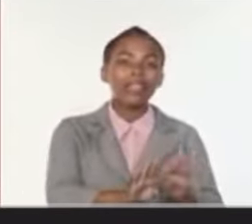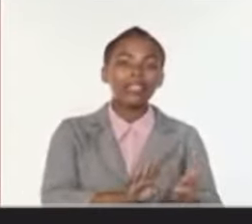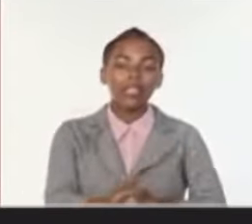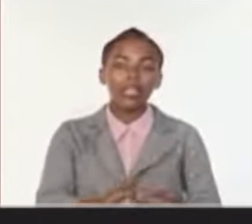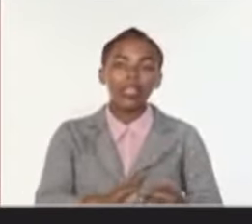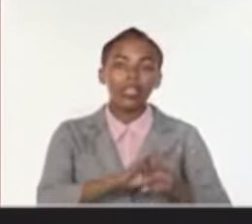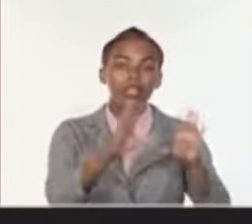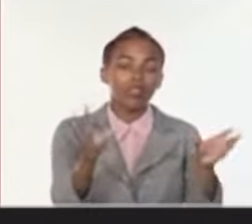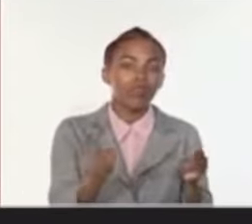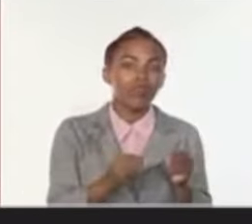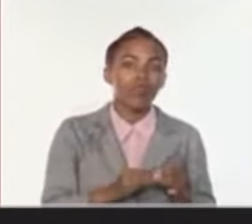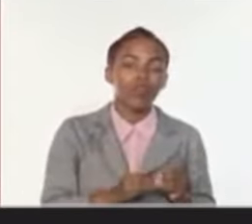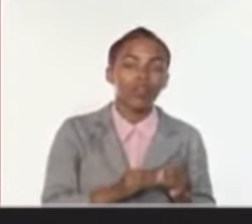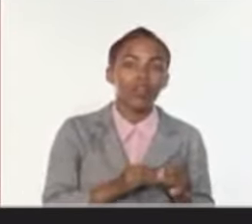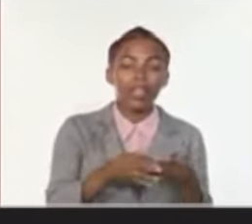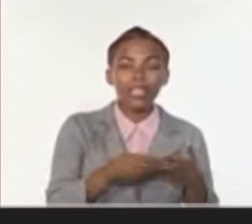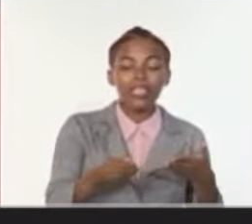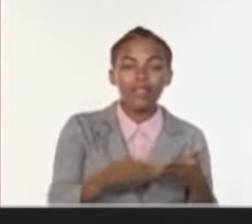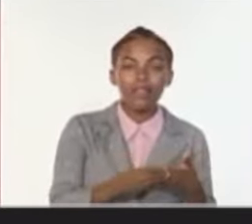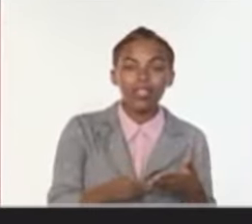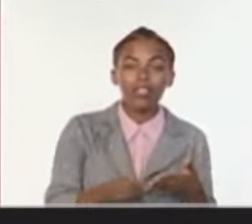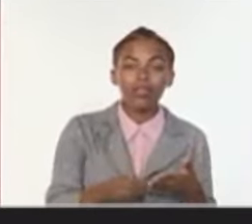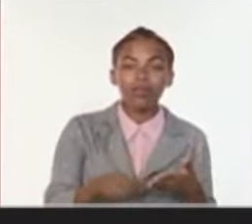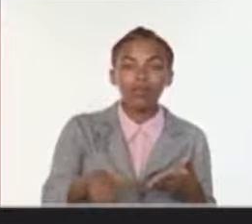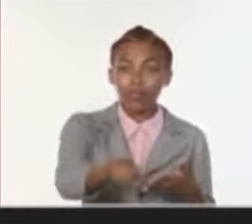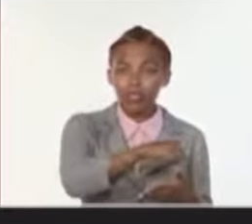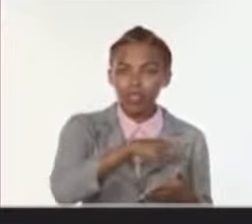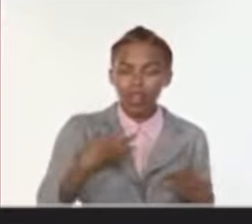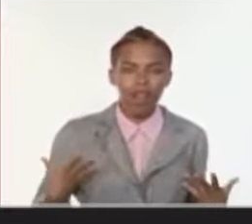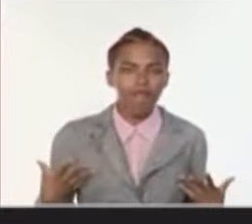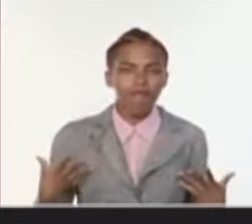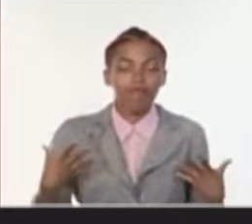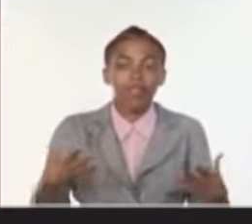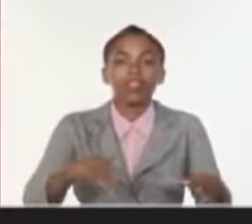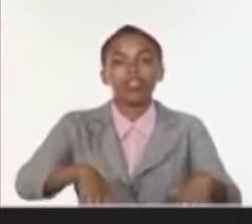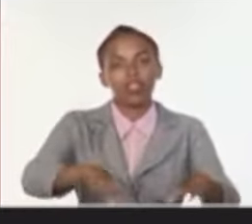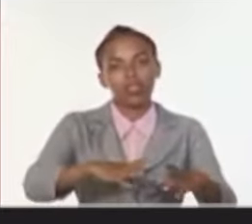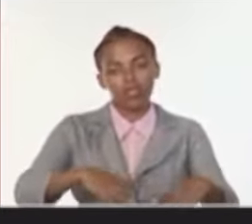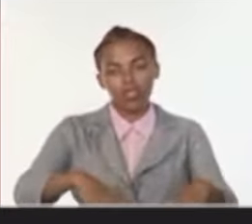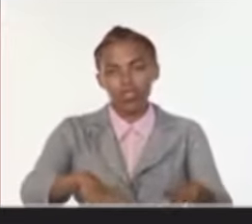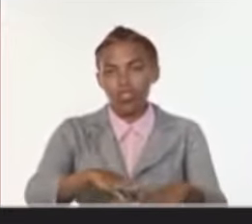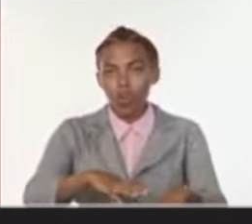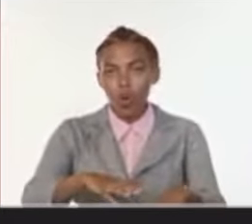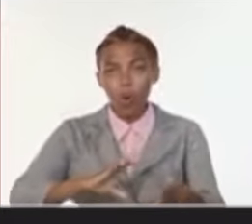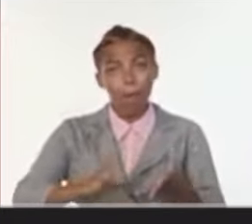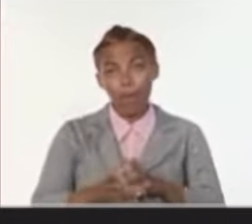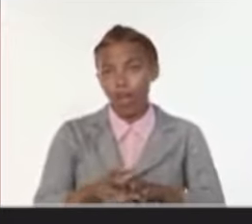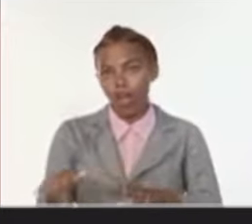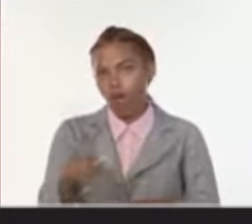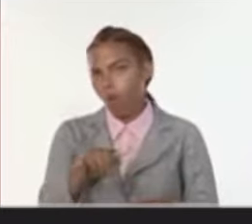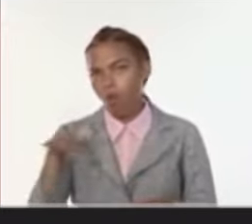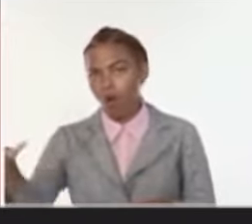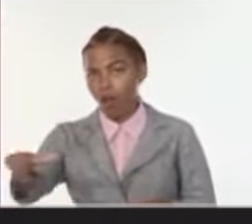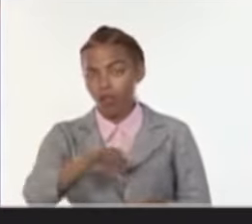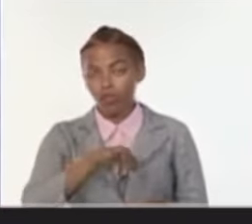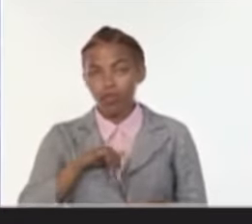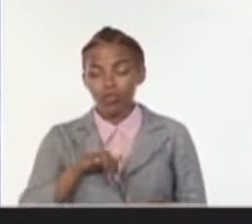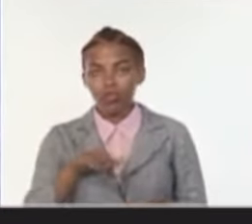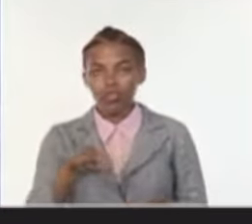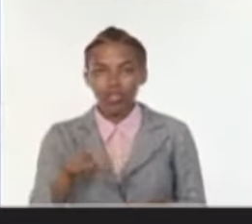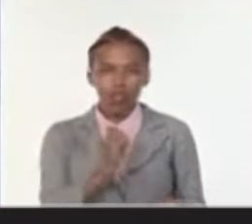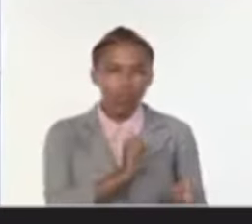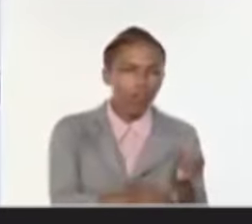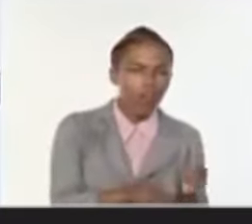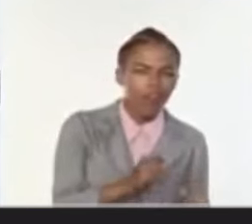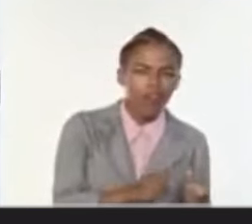divisas están enfrentadas a un escenario tan complejo como el que hemos expresado aquí. No compran esos